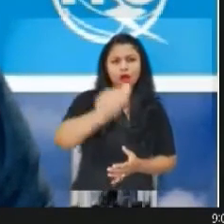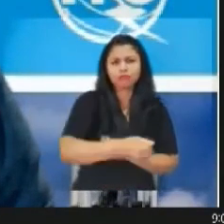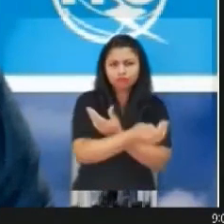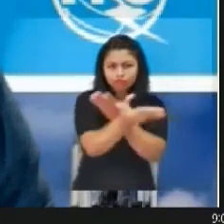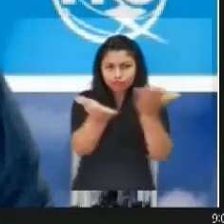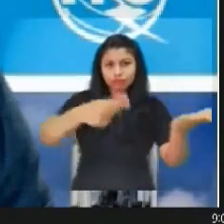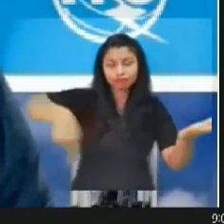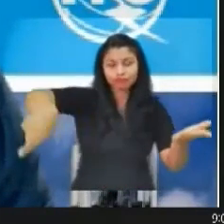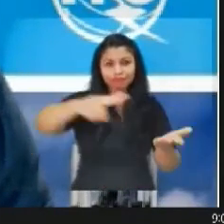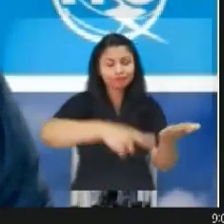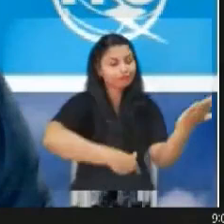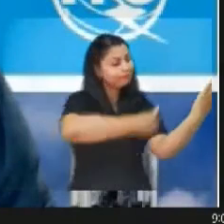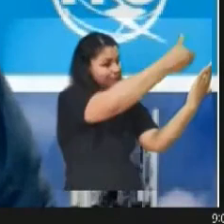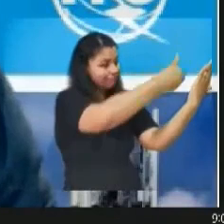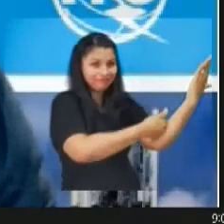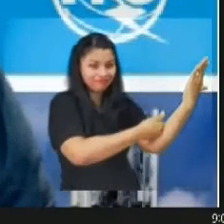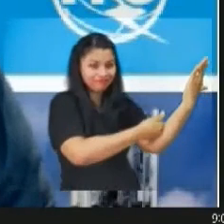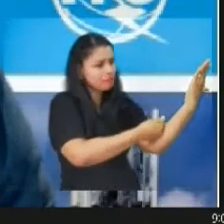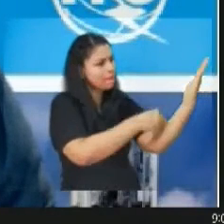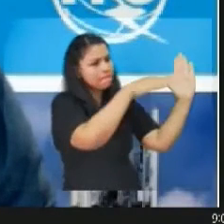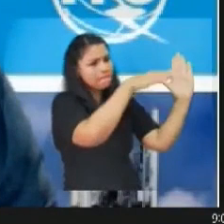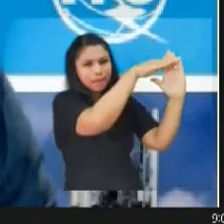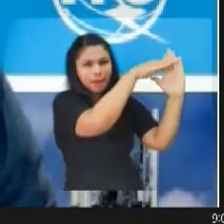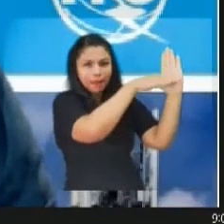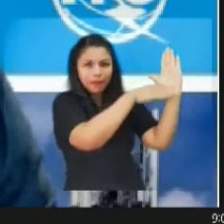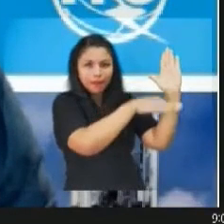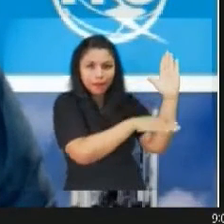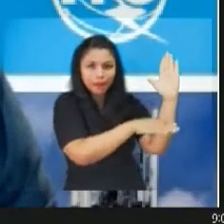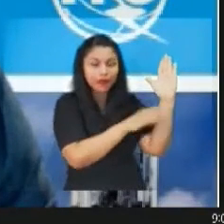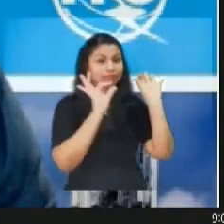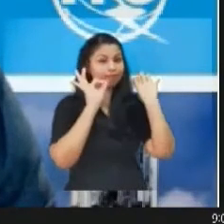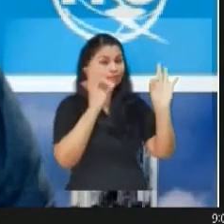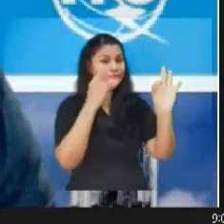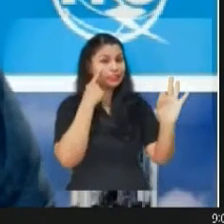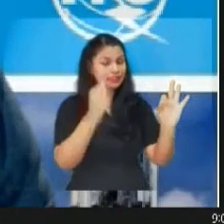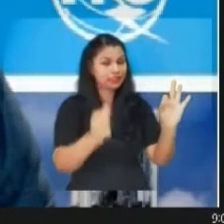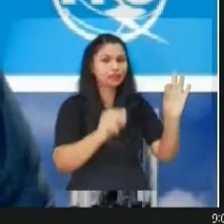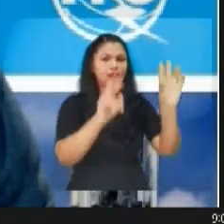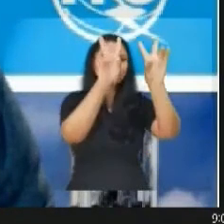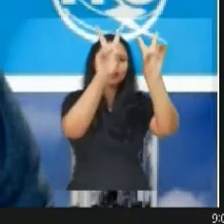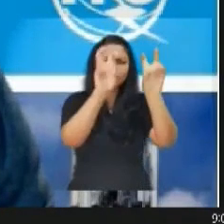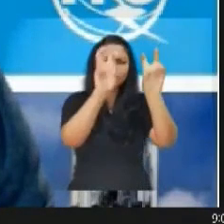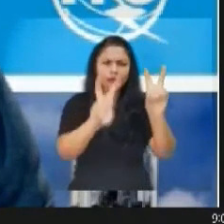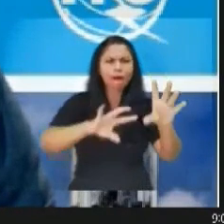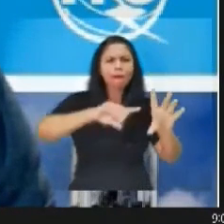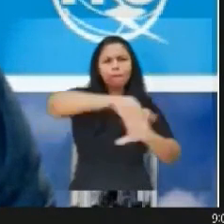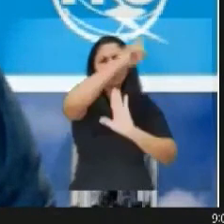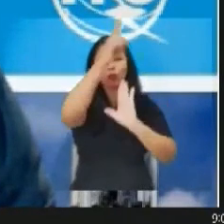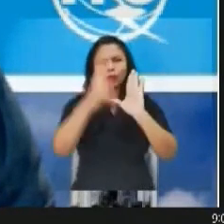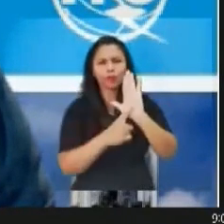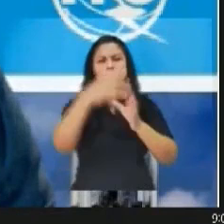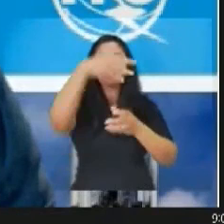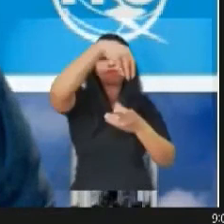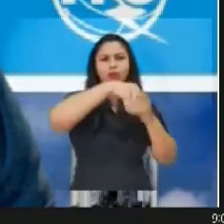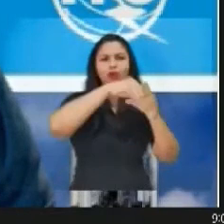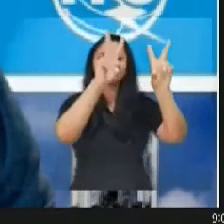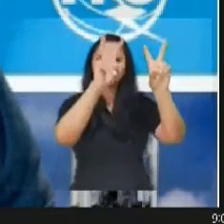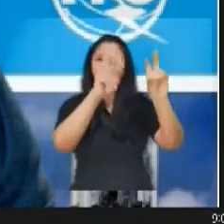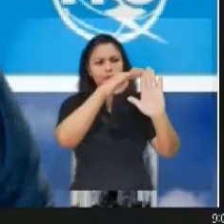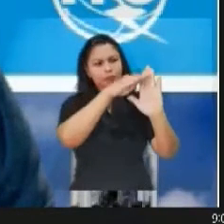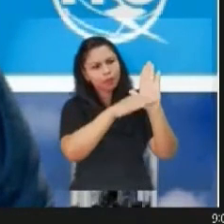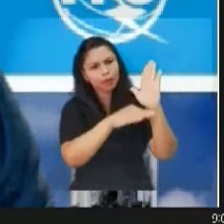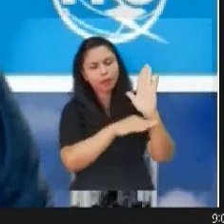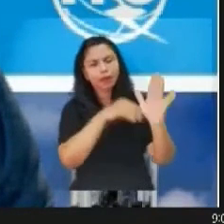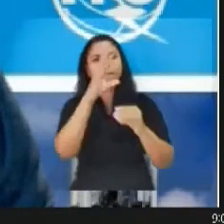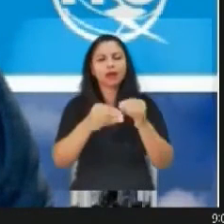agenda delante de ustedes. Este evento cubrirá varios temas relacionados con la gestión del espectro, incluyendo la asignación del espectro a